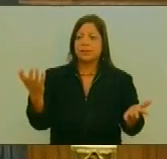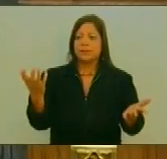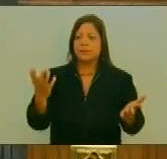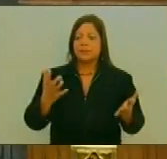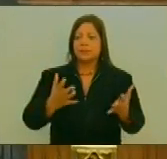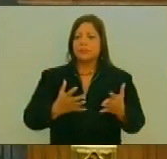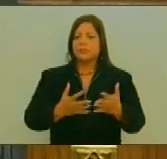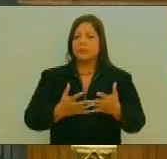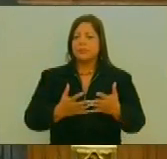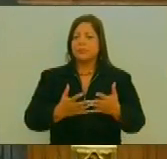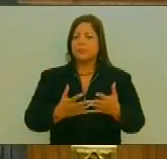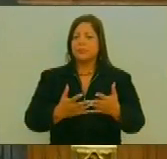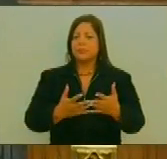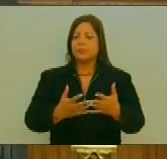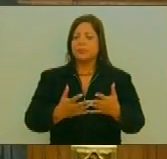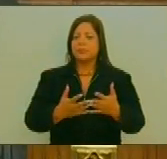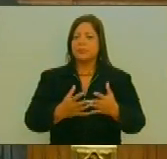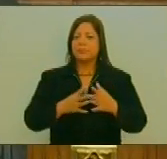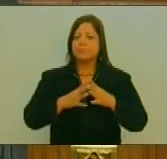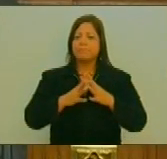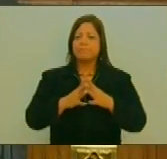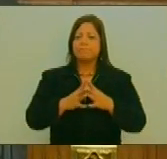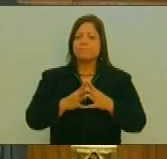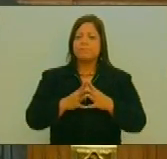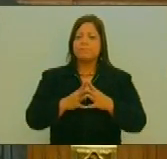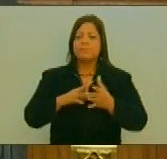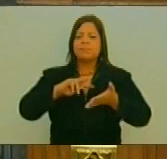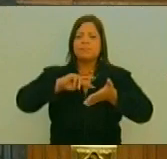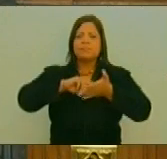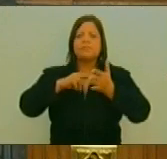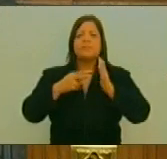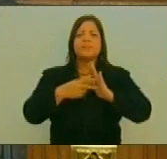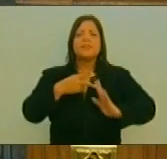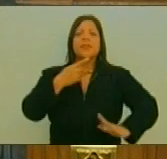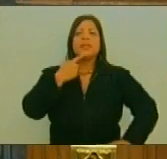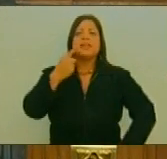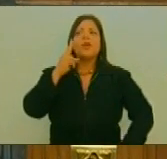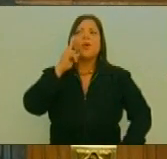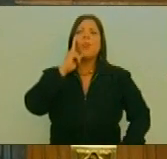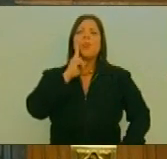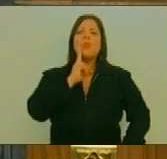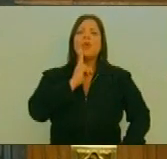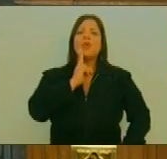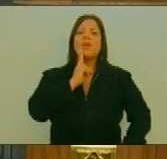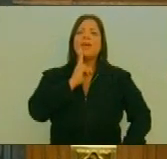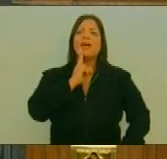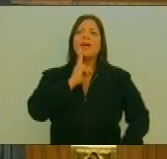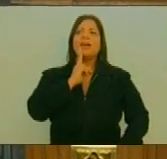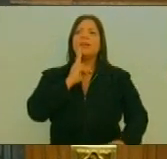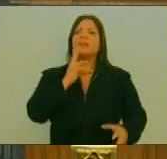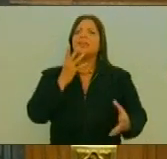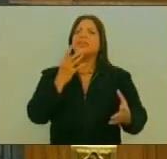Muy bien Lo que quiso decir El libertador Con este decreto